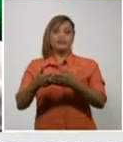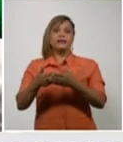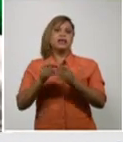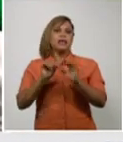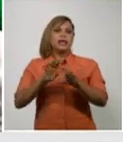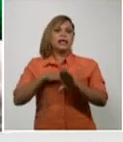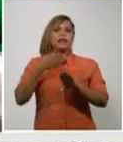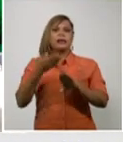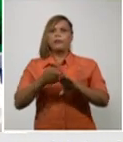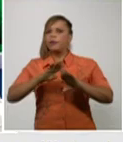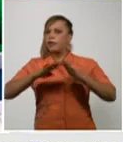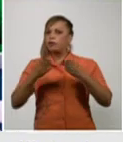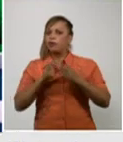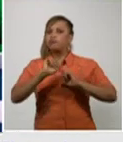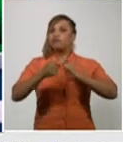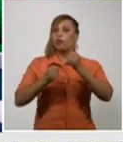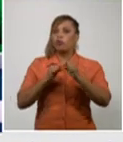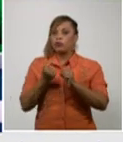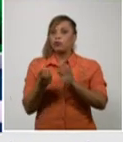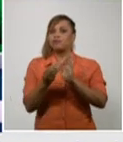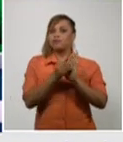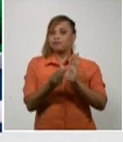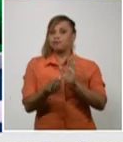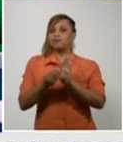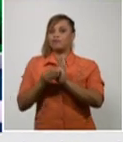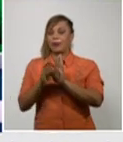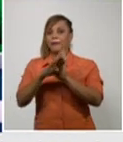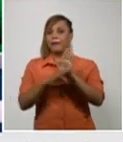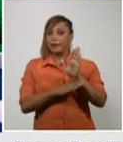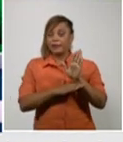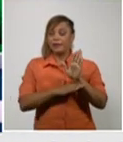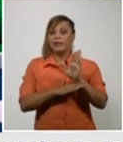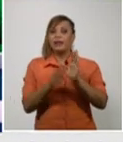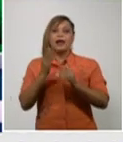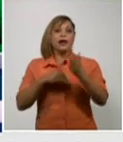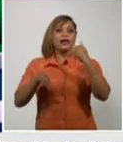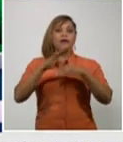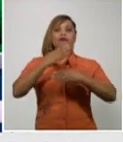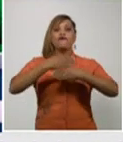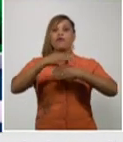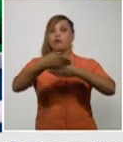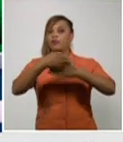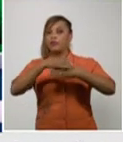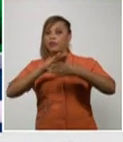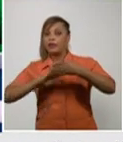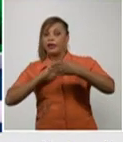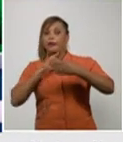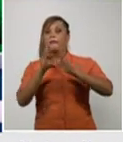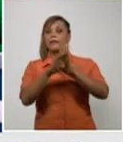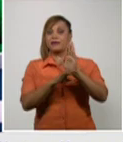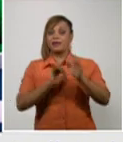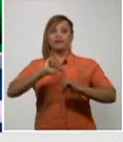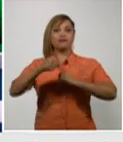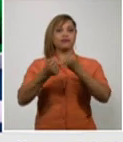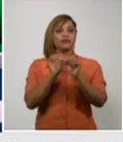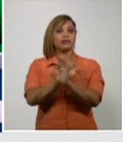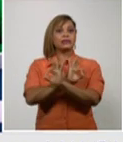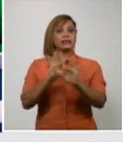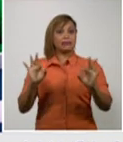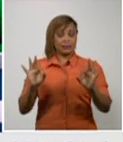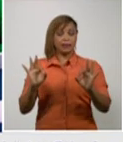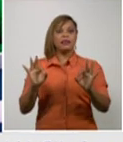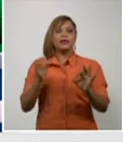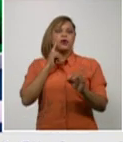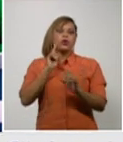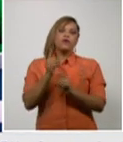los controles que se han establecido a nivel de las fronteras las medidas de control sanitario internacional pues todavía